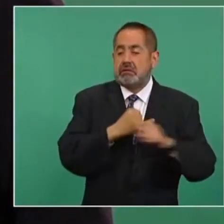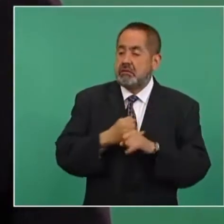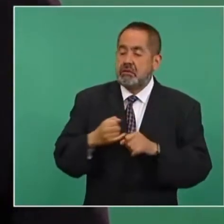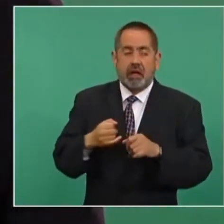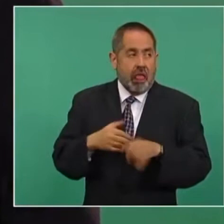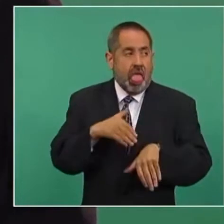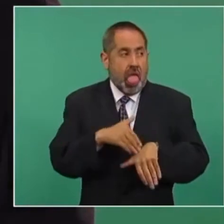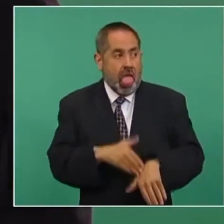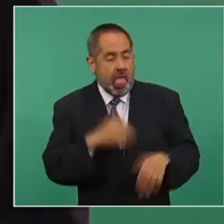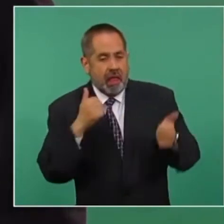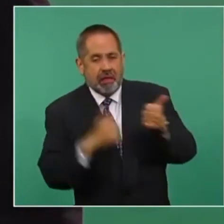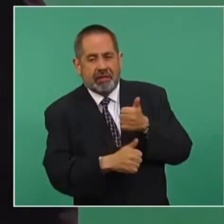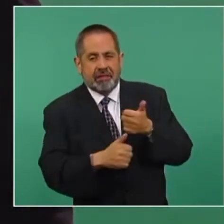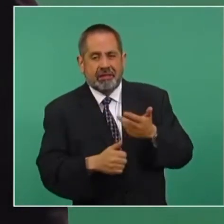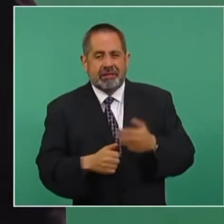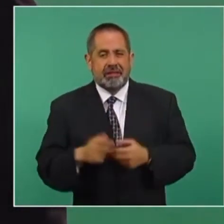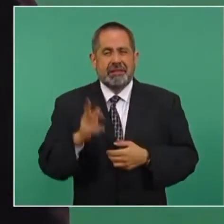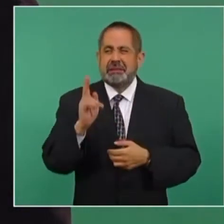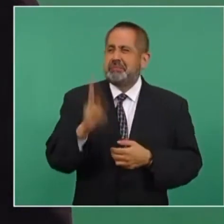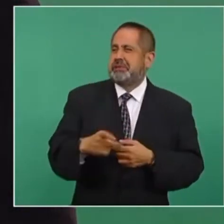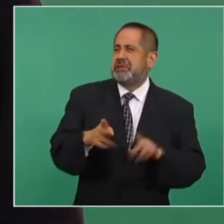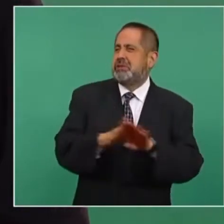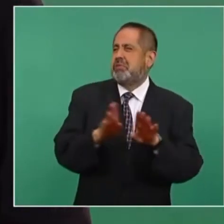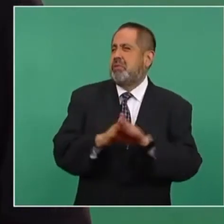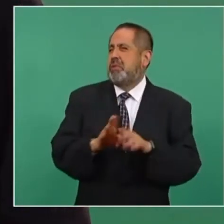Es como un gobierno mundial.